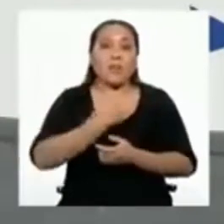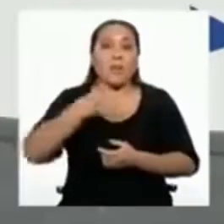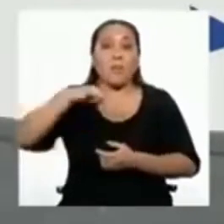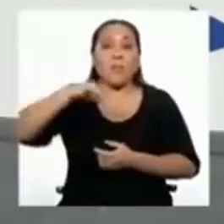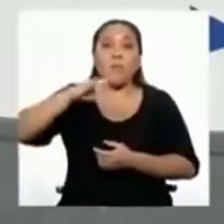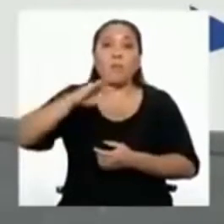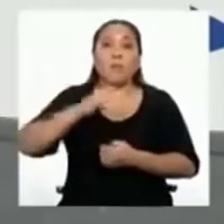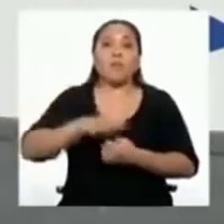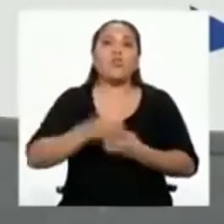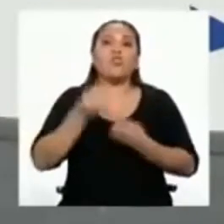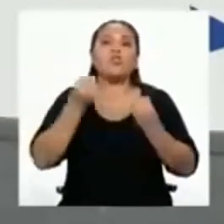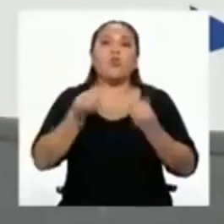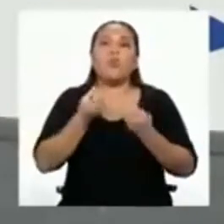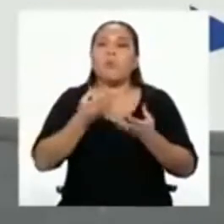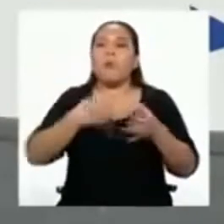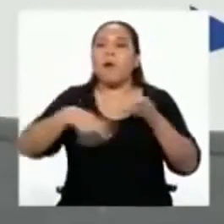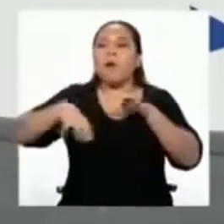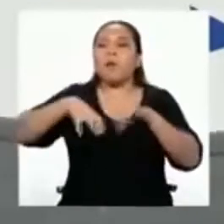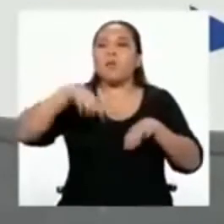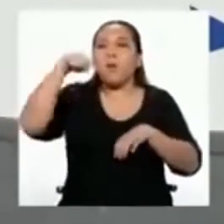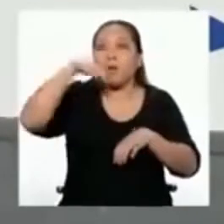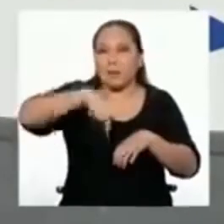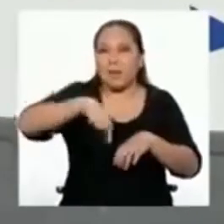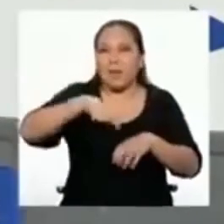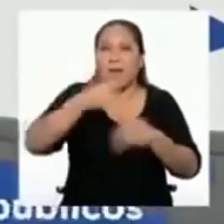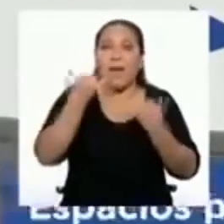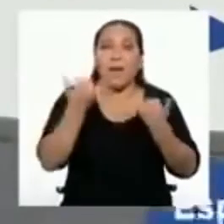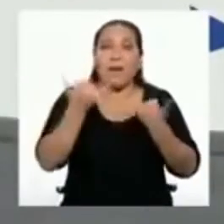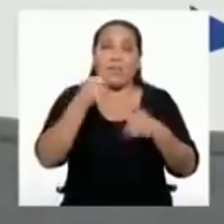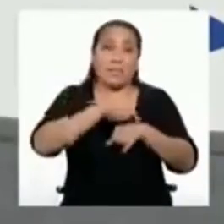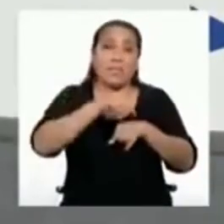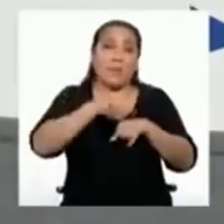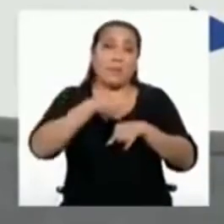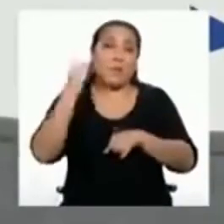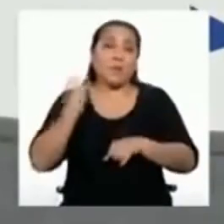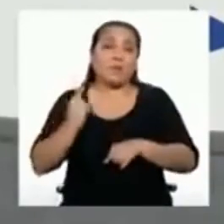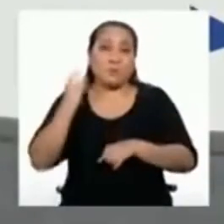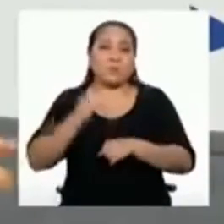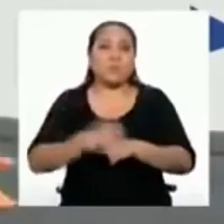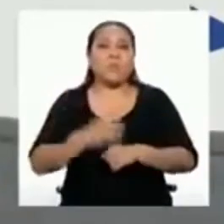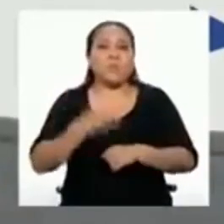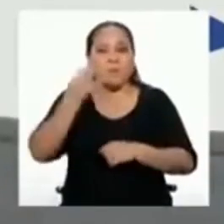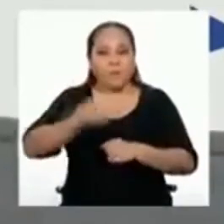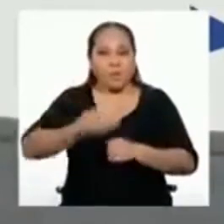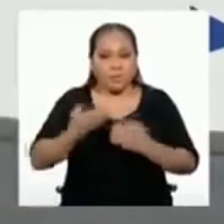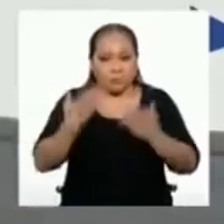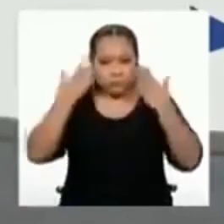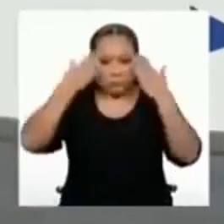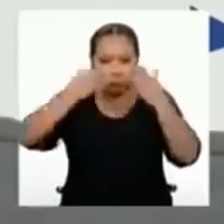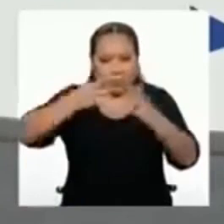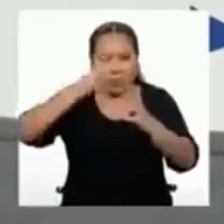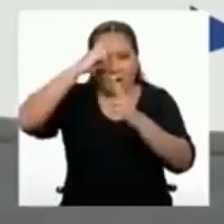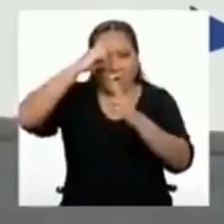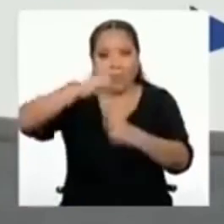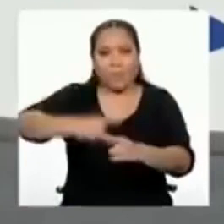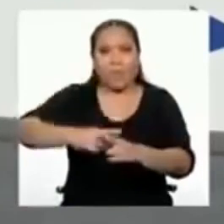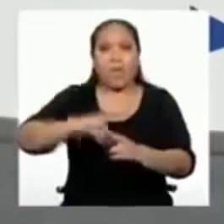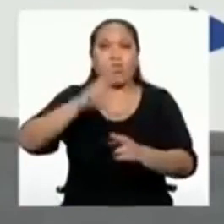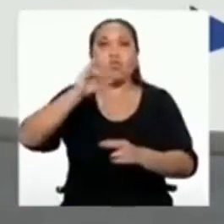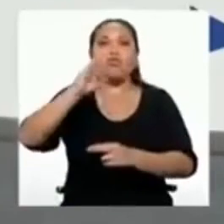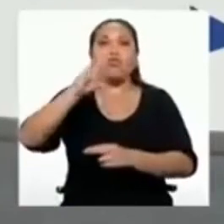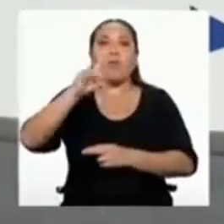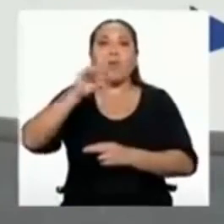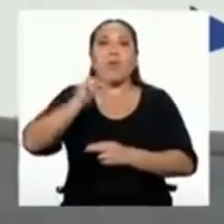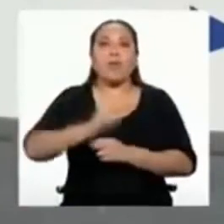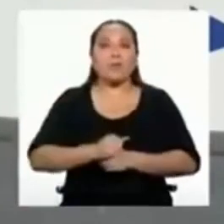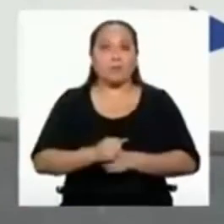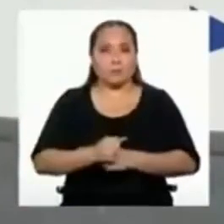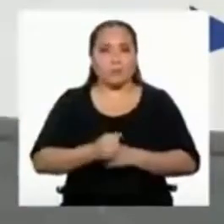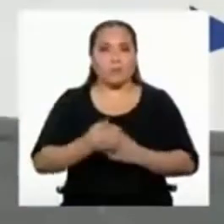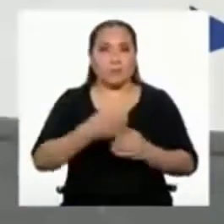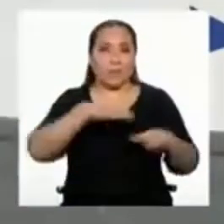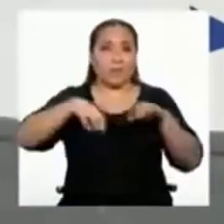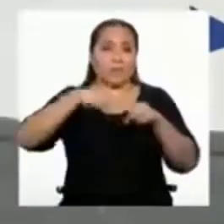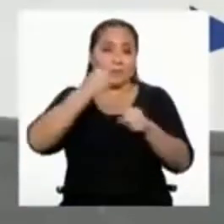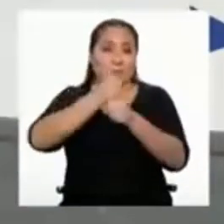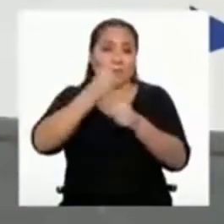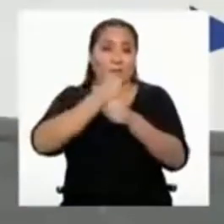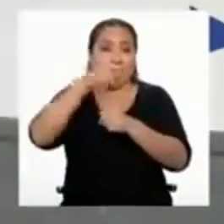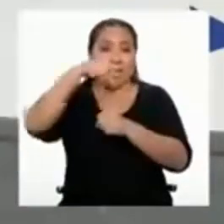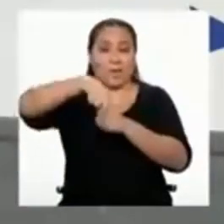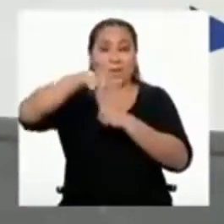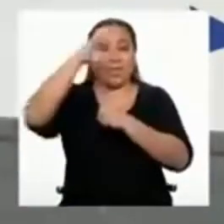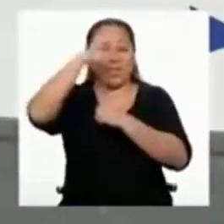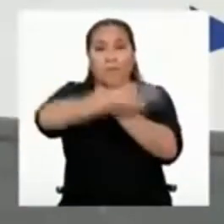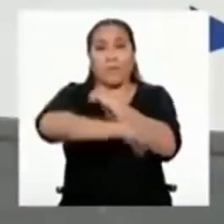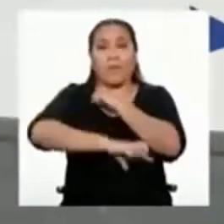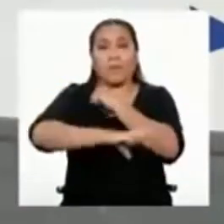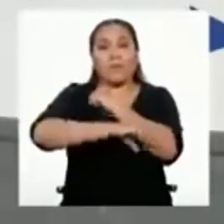cómo manejarnos en ellos en estos tiempos de emergencia. Obviamente, comprometidos como ciudadanas y ciudadanos activos de nuestro país. Como